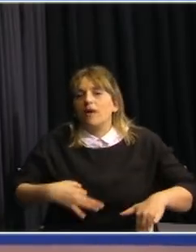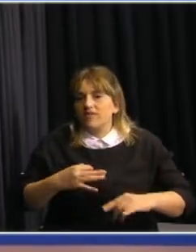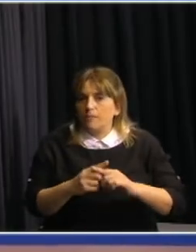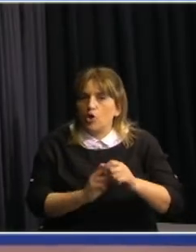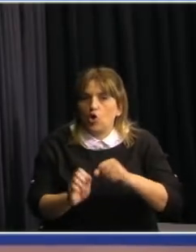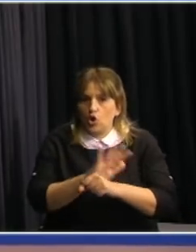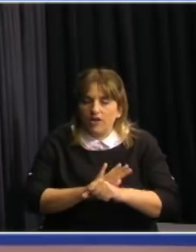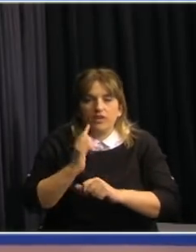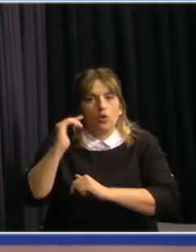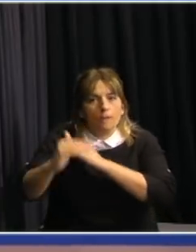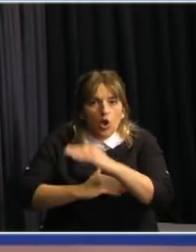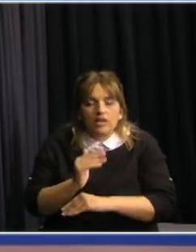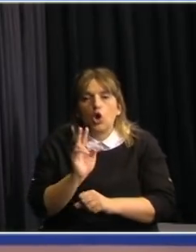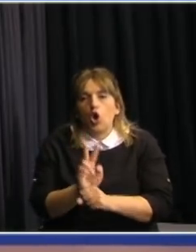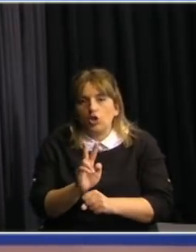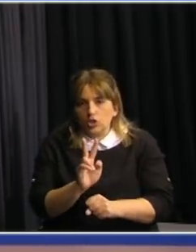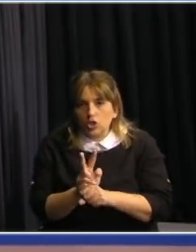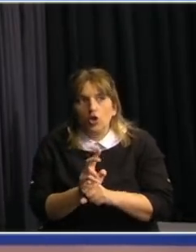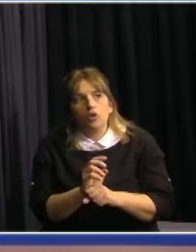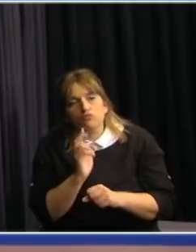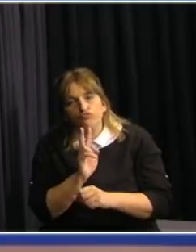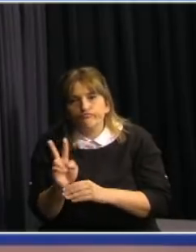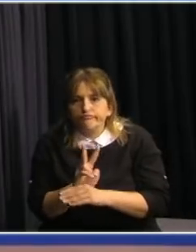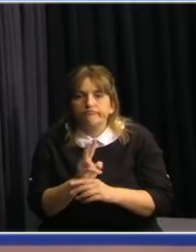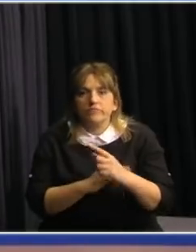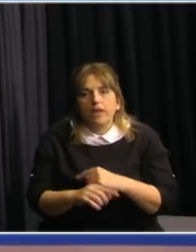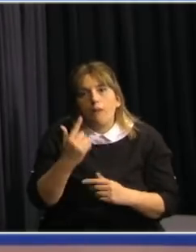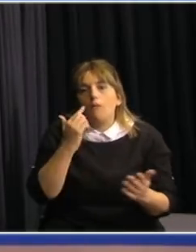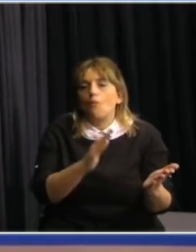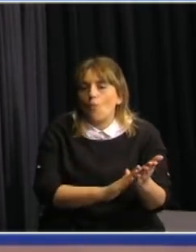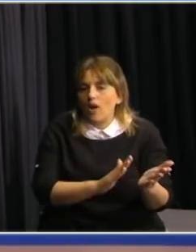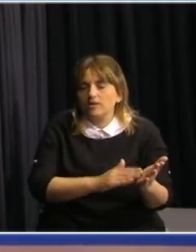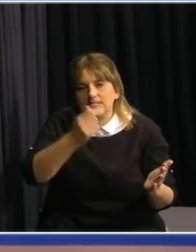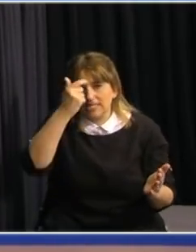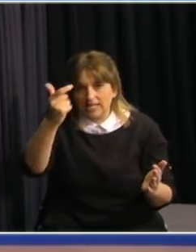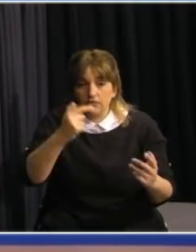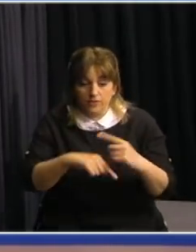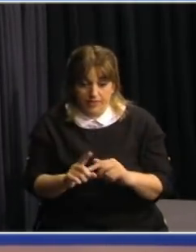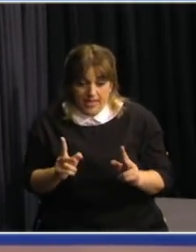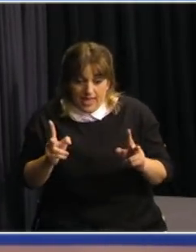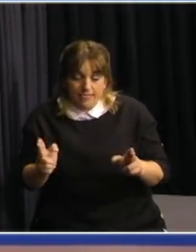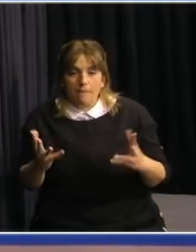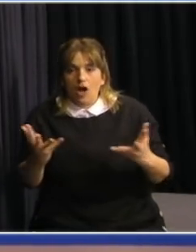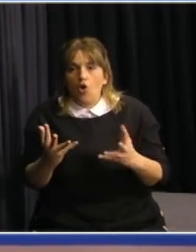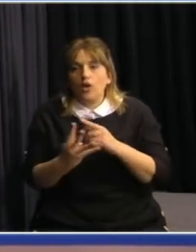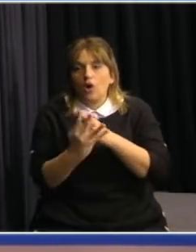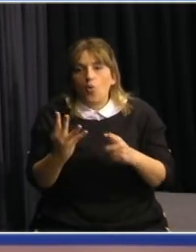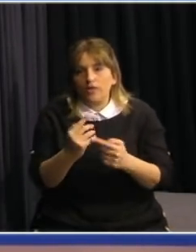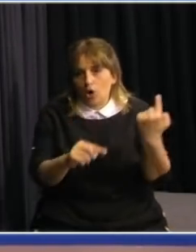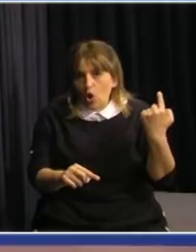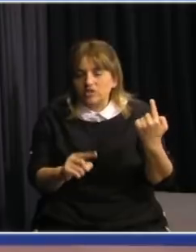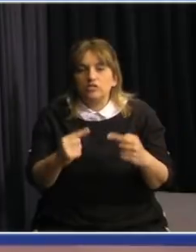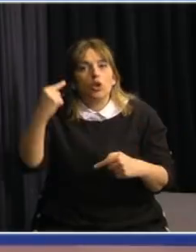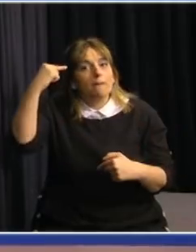progresividad, regulación, monitoreo y evidencia científica. Y en esta etapa de estos cuatro principios